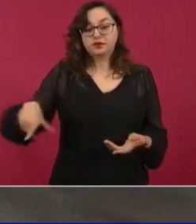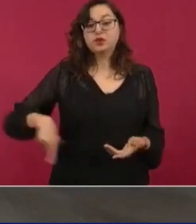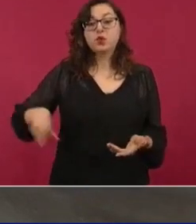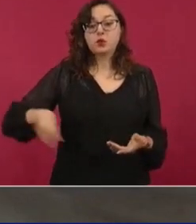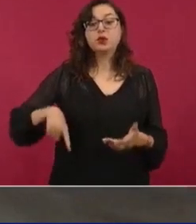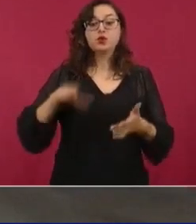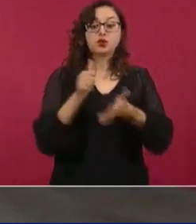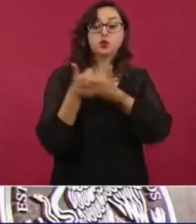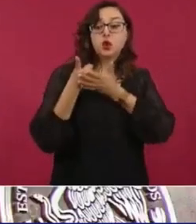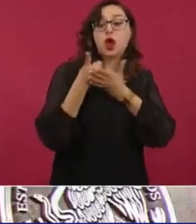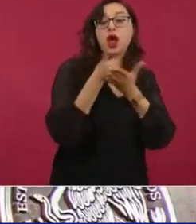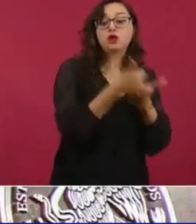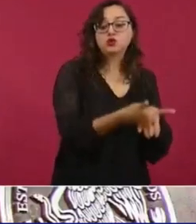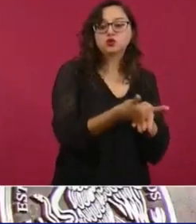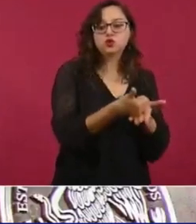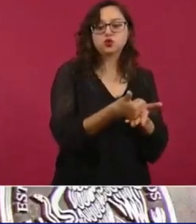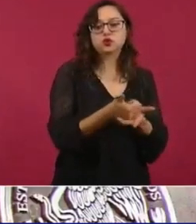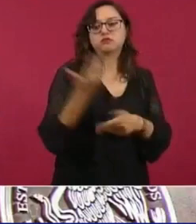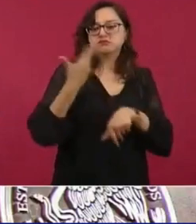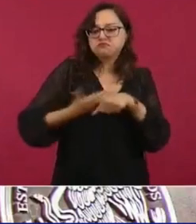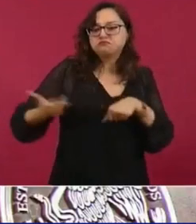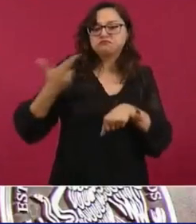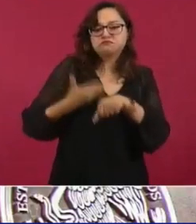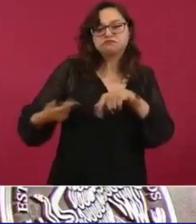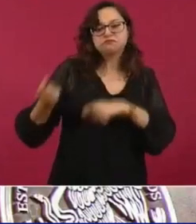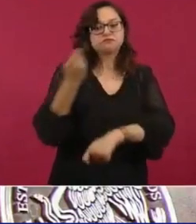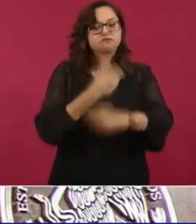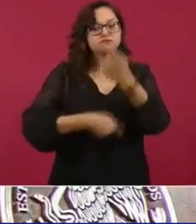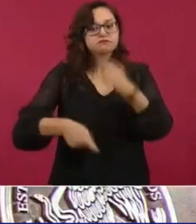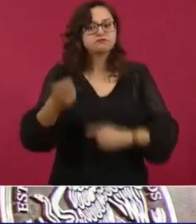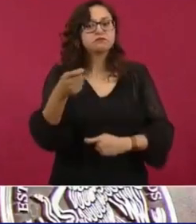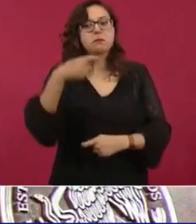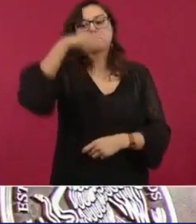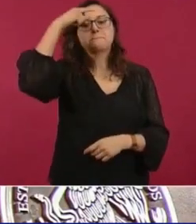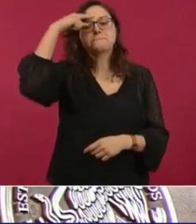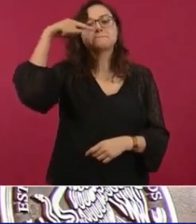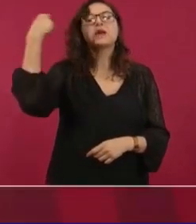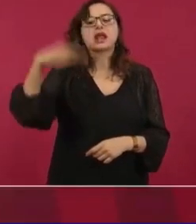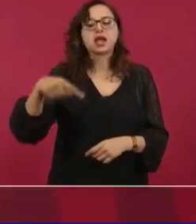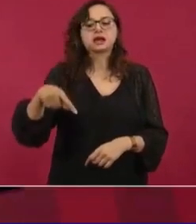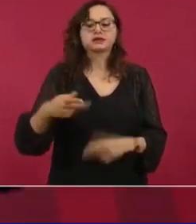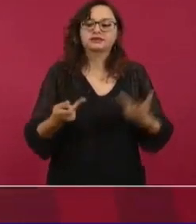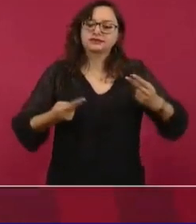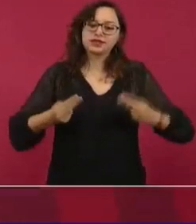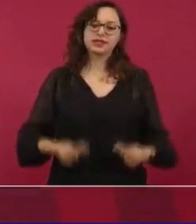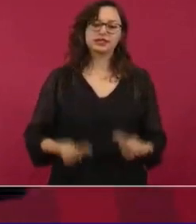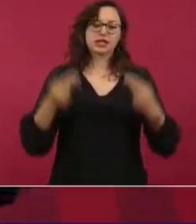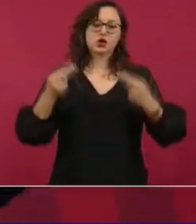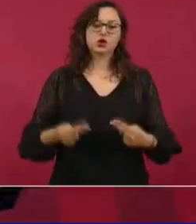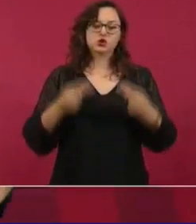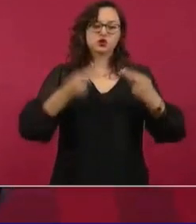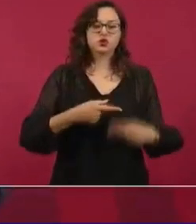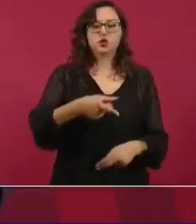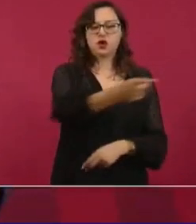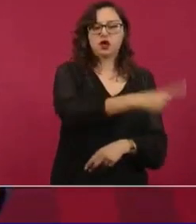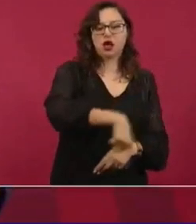para los negocios jugosos